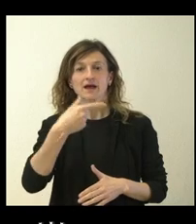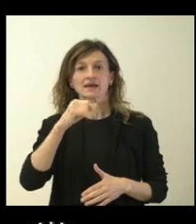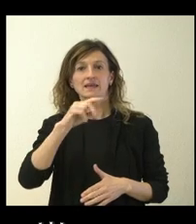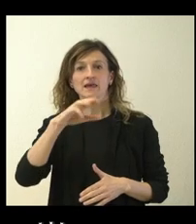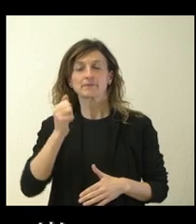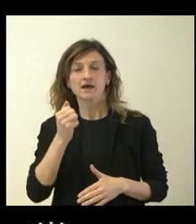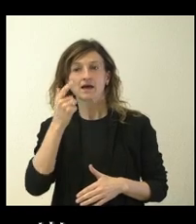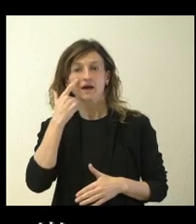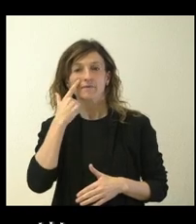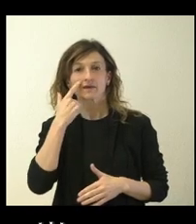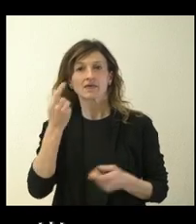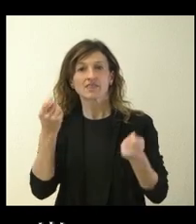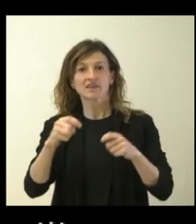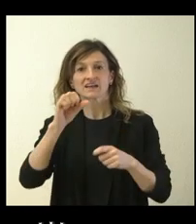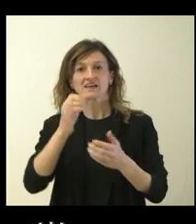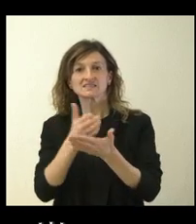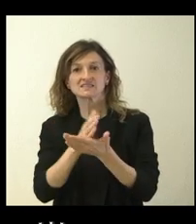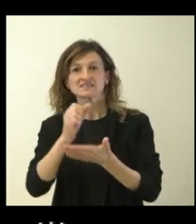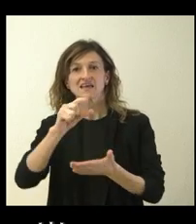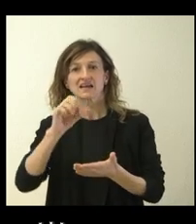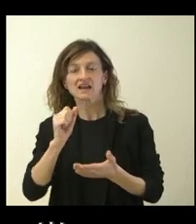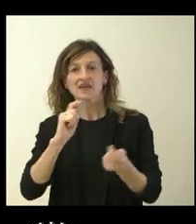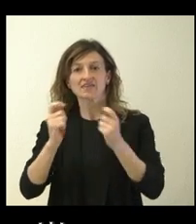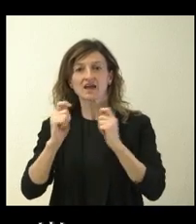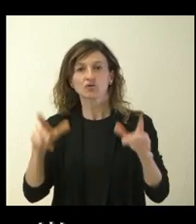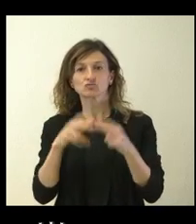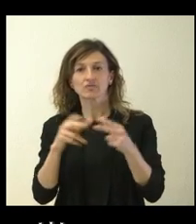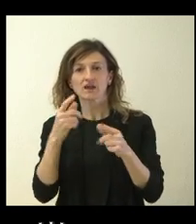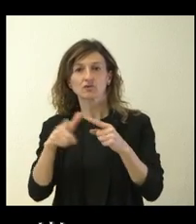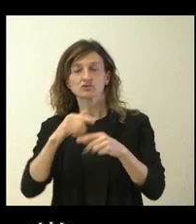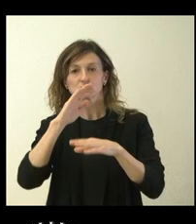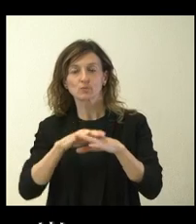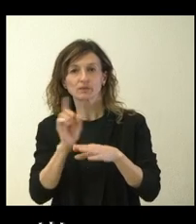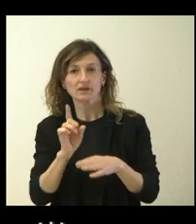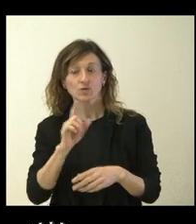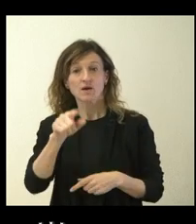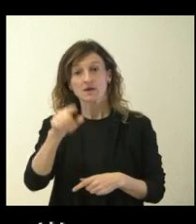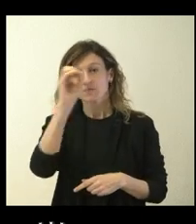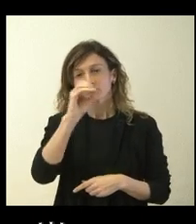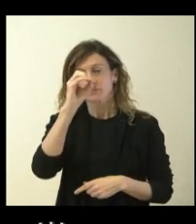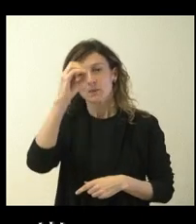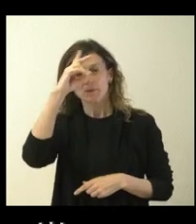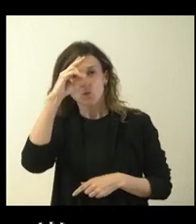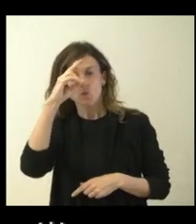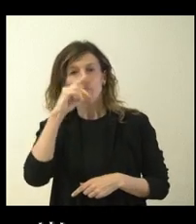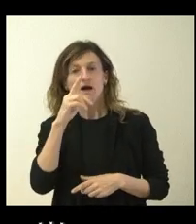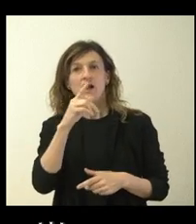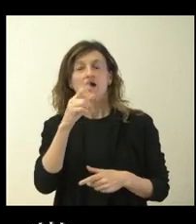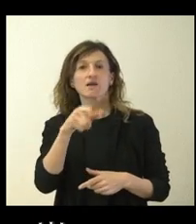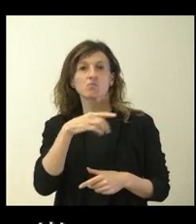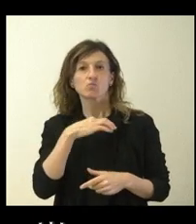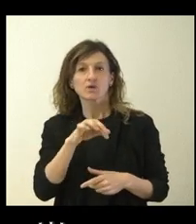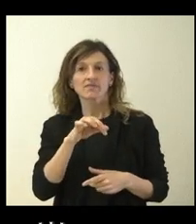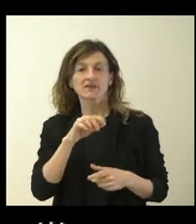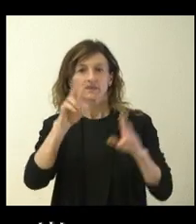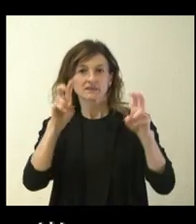el cierre del SERLA y algunos incumplimientos del diálogo social. No sé si les preocupa que esta situación pueda llegar a esas